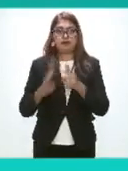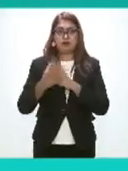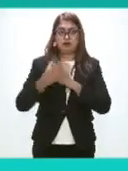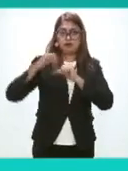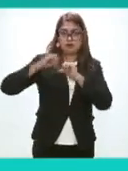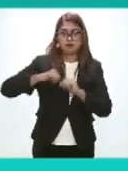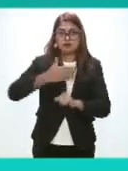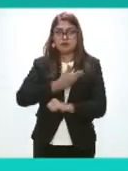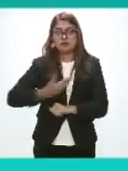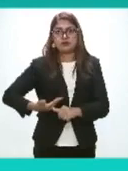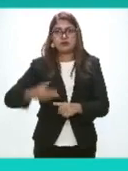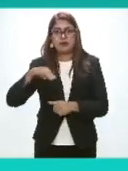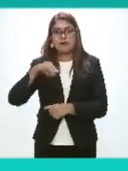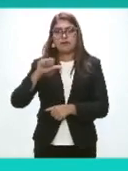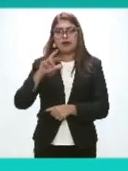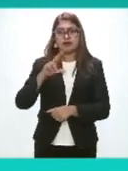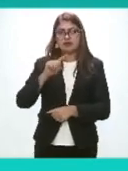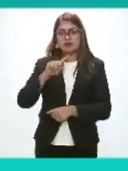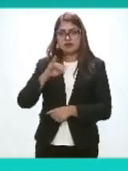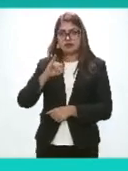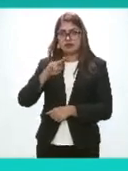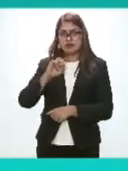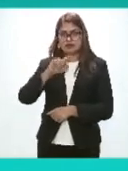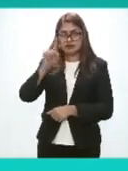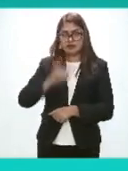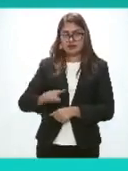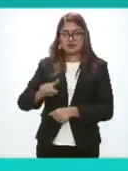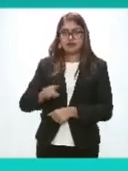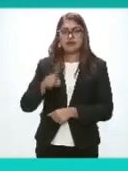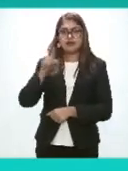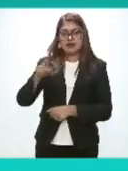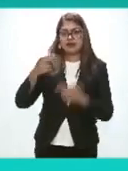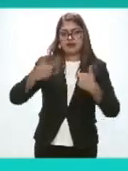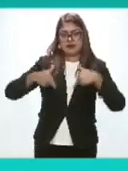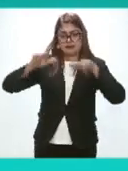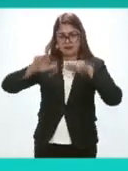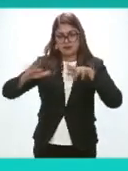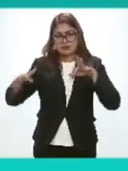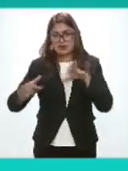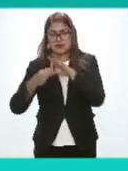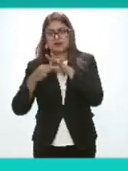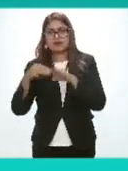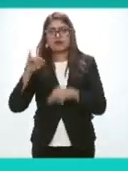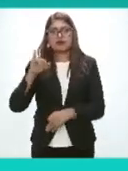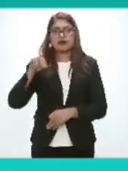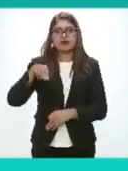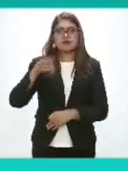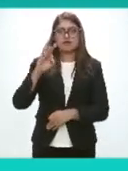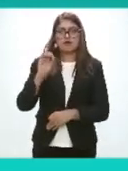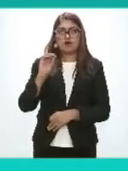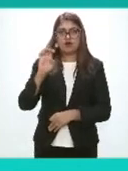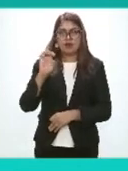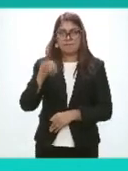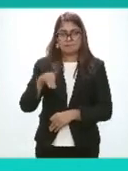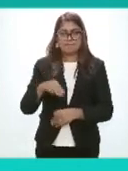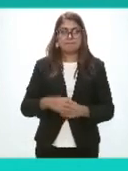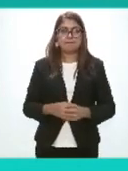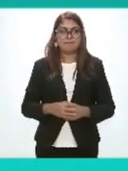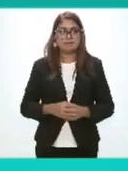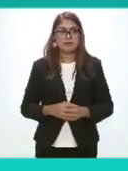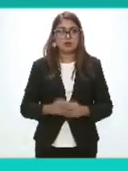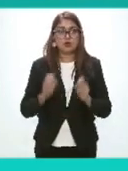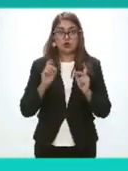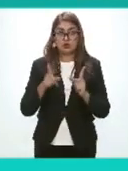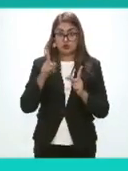comisionado Presidente Martínez Vilchis Del Estado De México Participar En representación También Del Infoem A la orden O sea